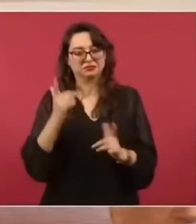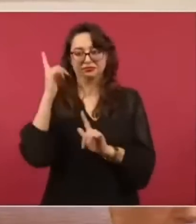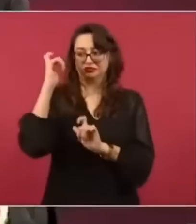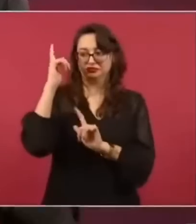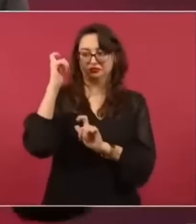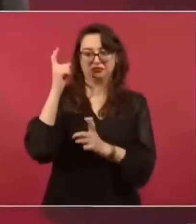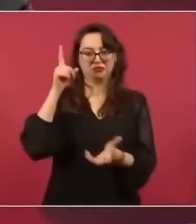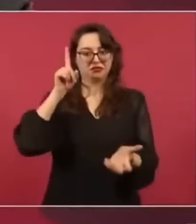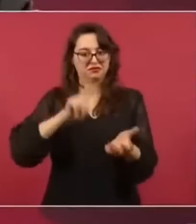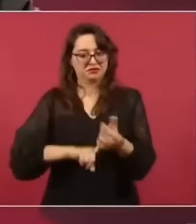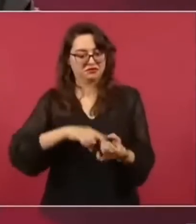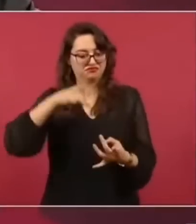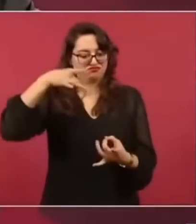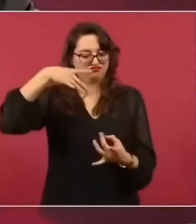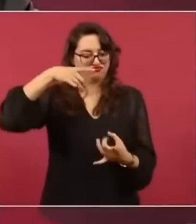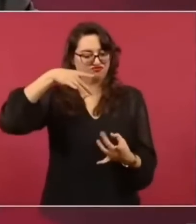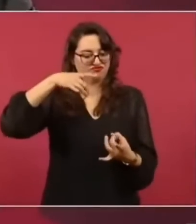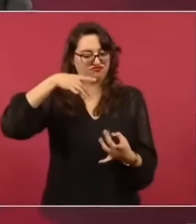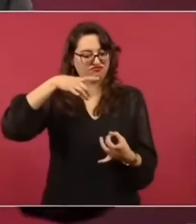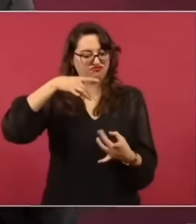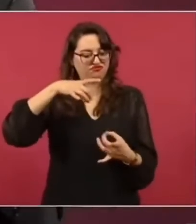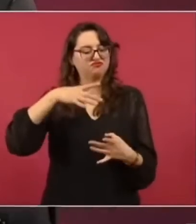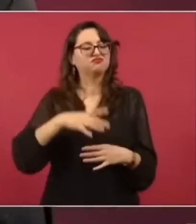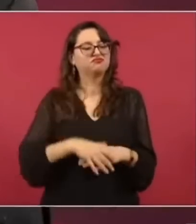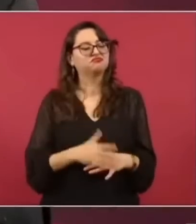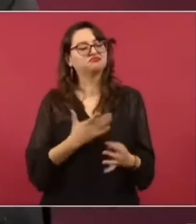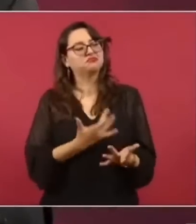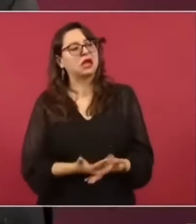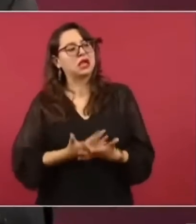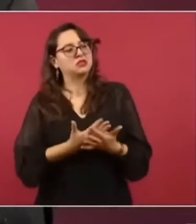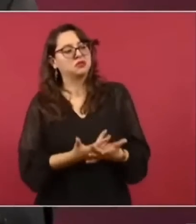de que venían con censores.